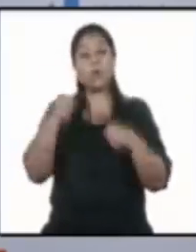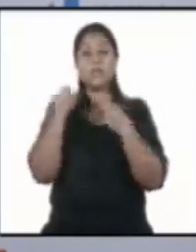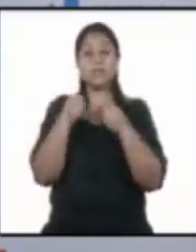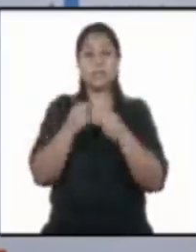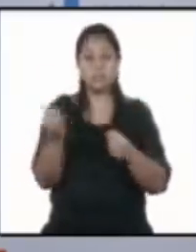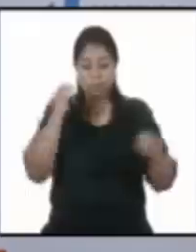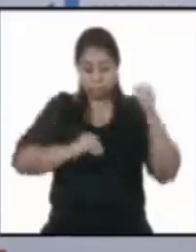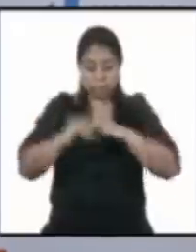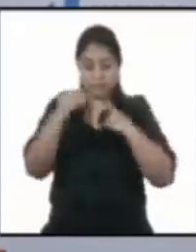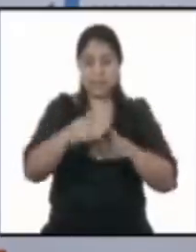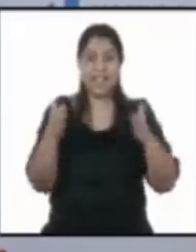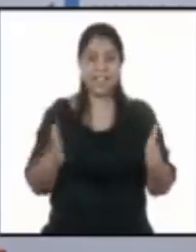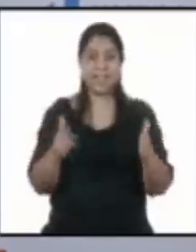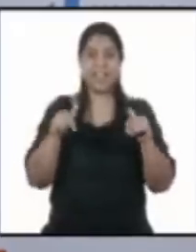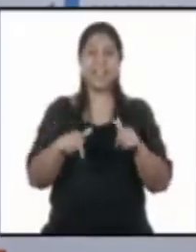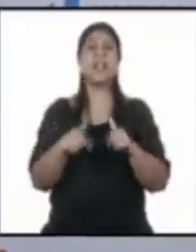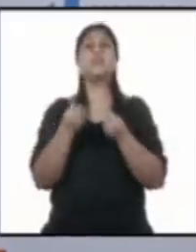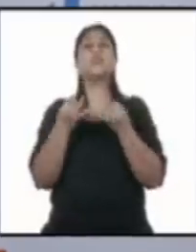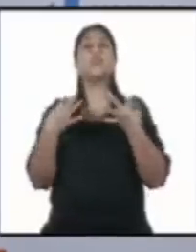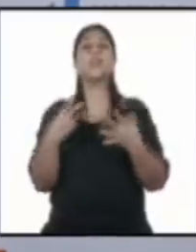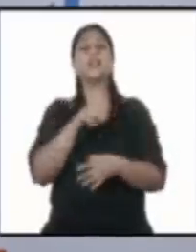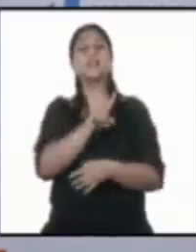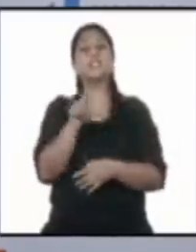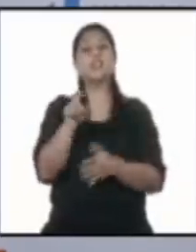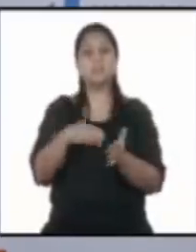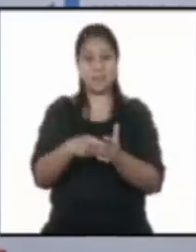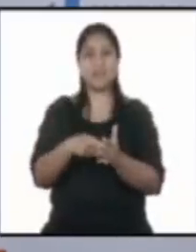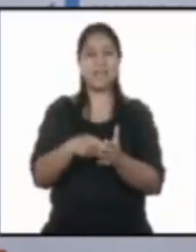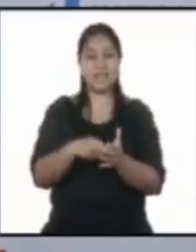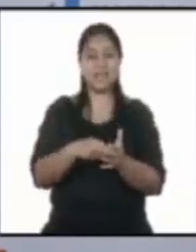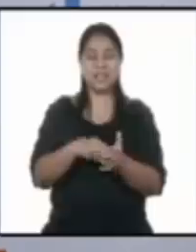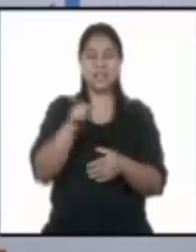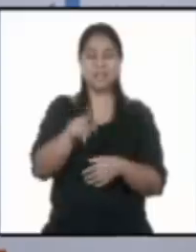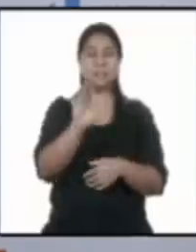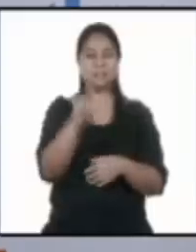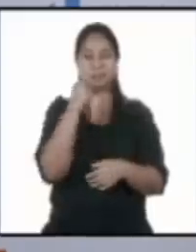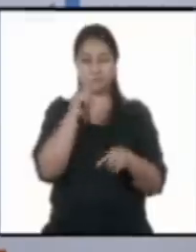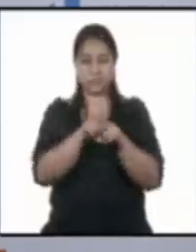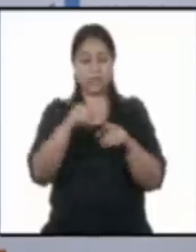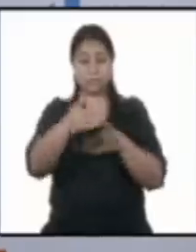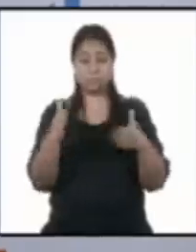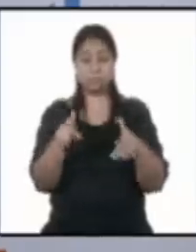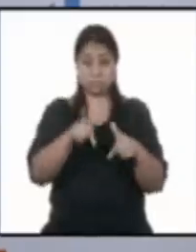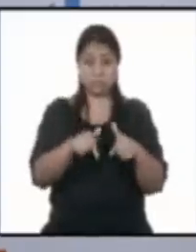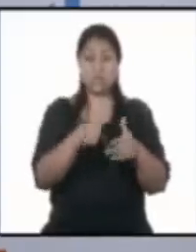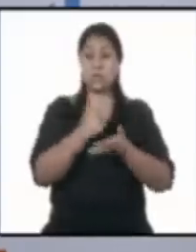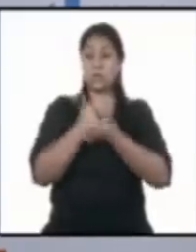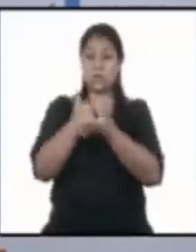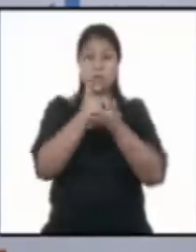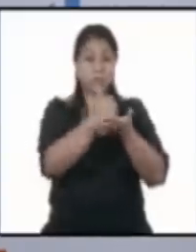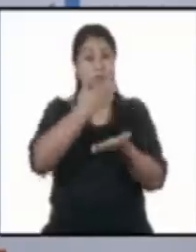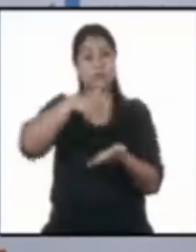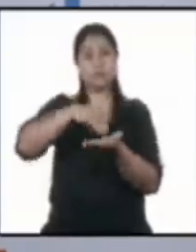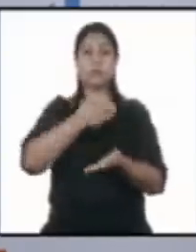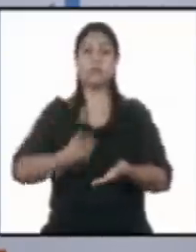de la caja de alimentos Saldremos Adelante número 100.000. Con esto y con la ayuda del Centro de Gobierno y, por